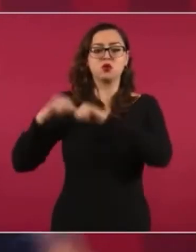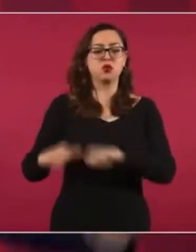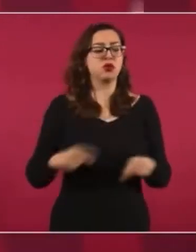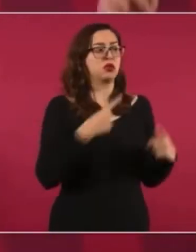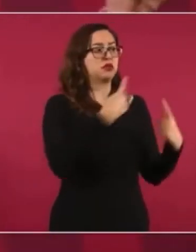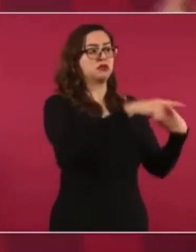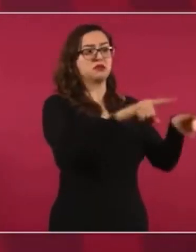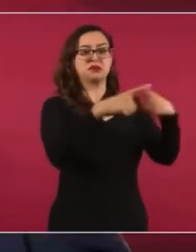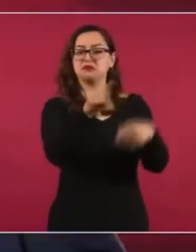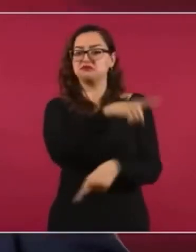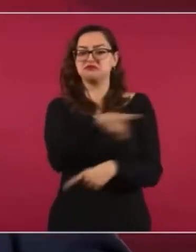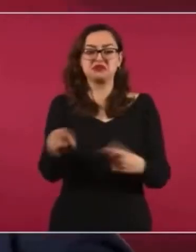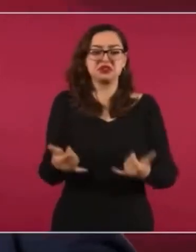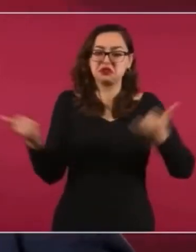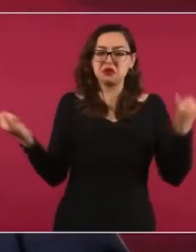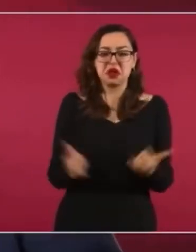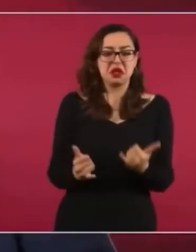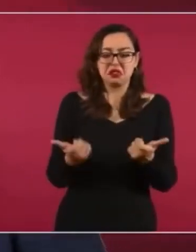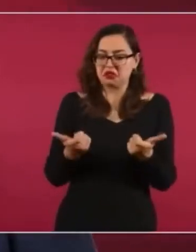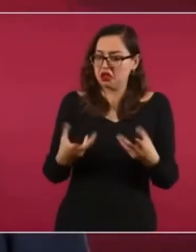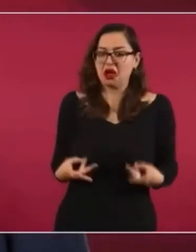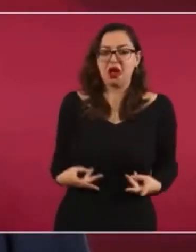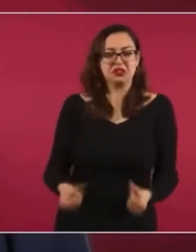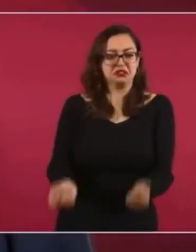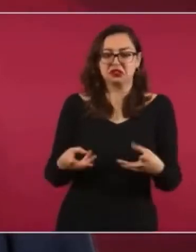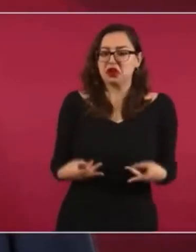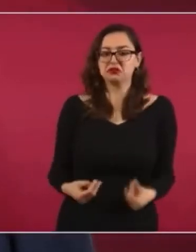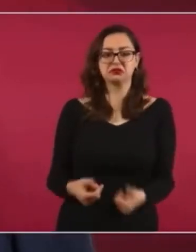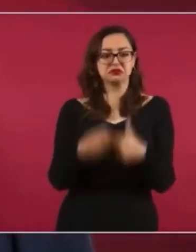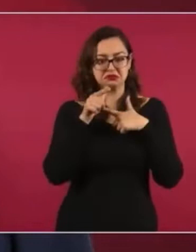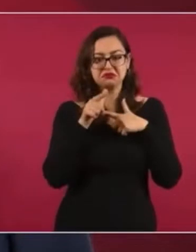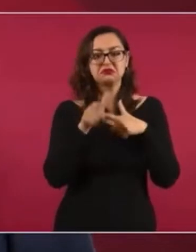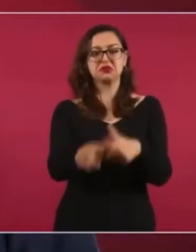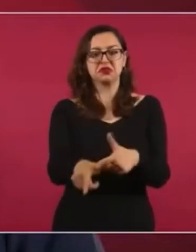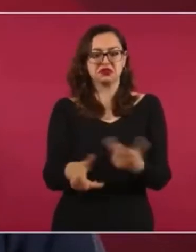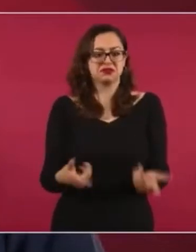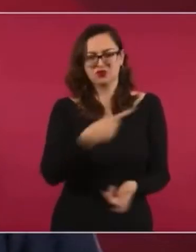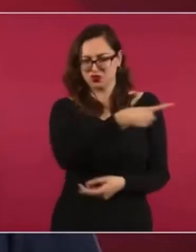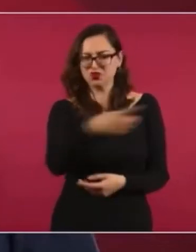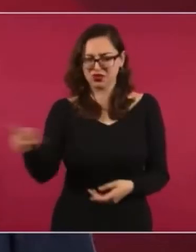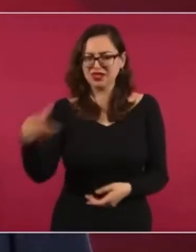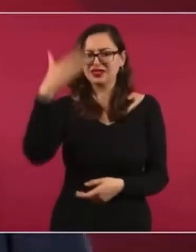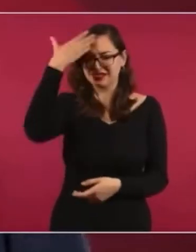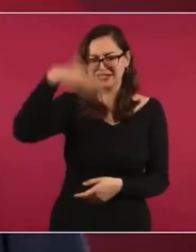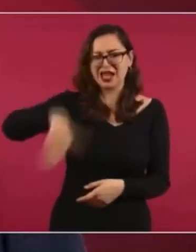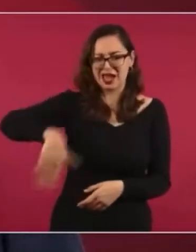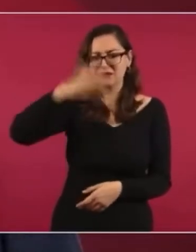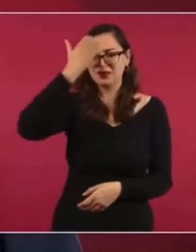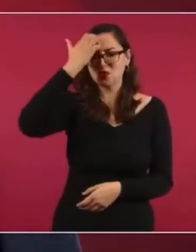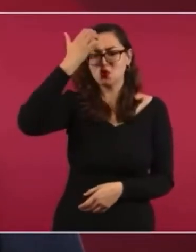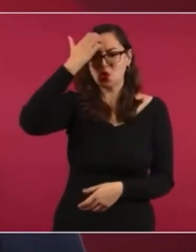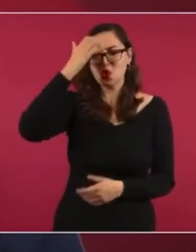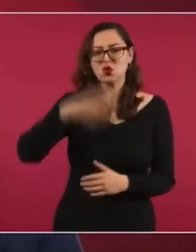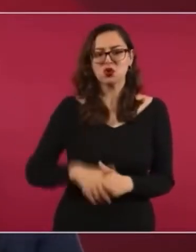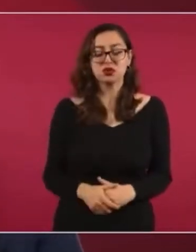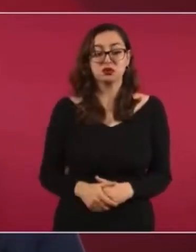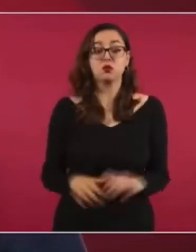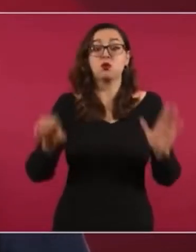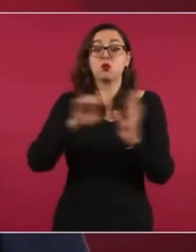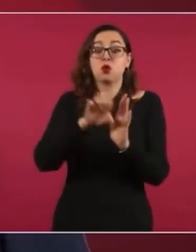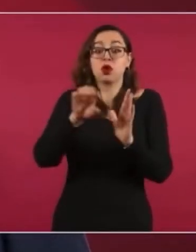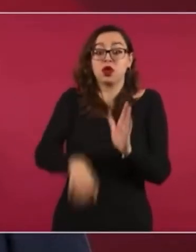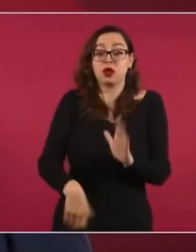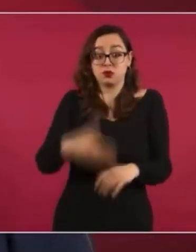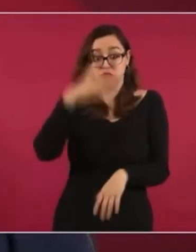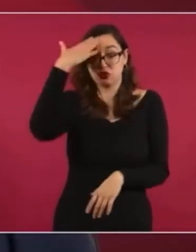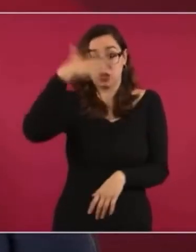Pues, ¿qué no se sabe que Calderón le compró un avión a Peña